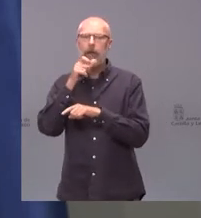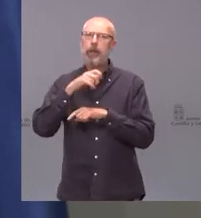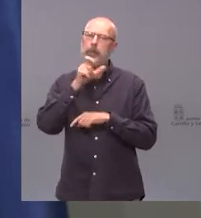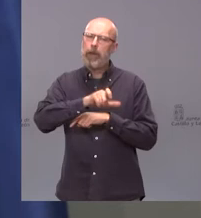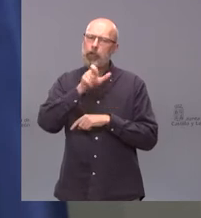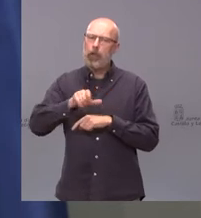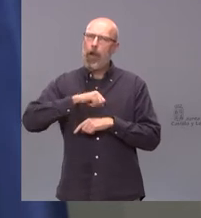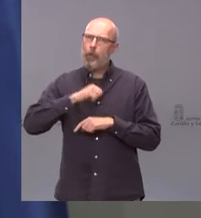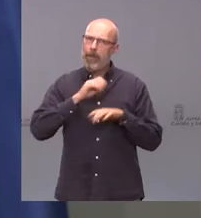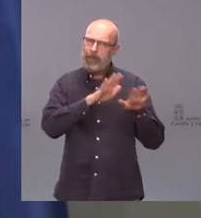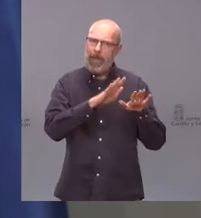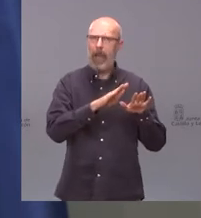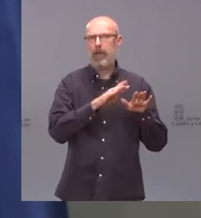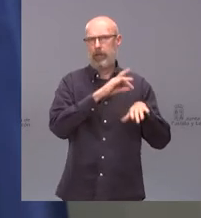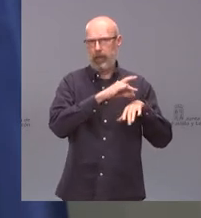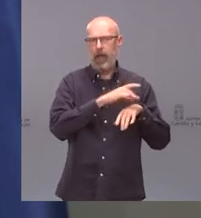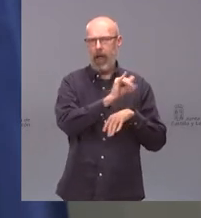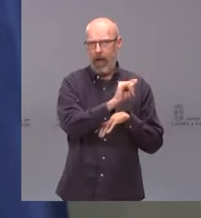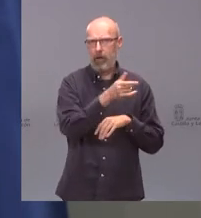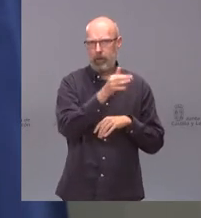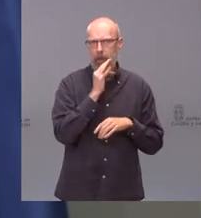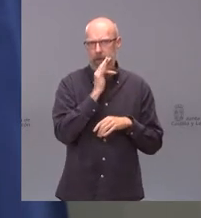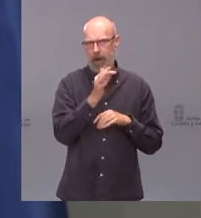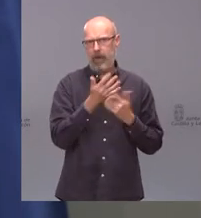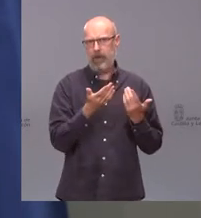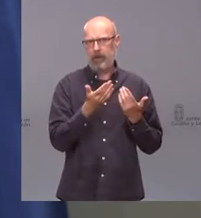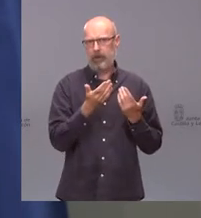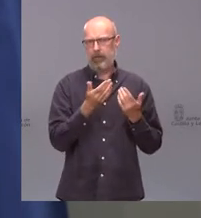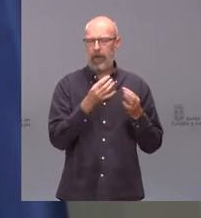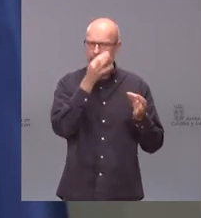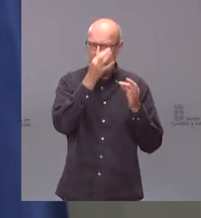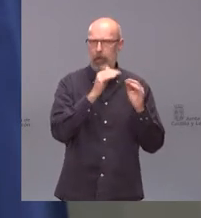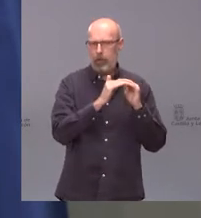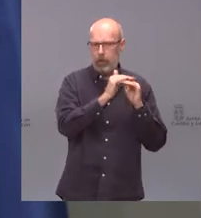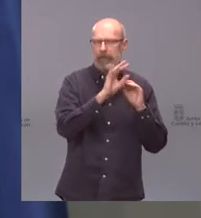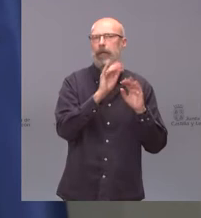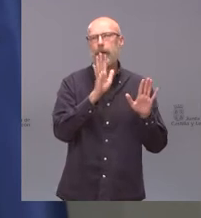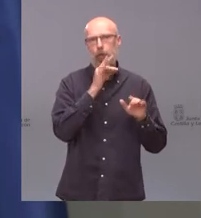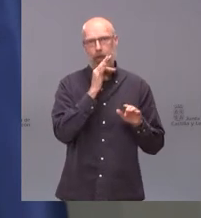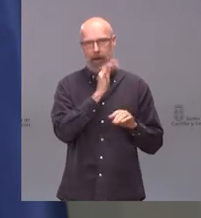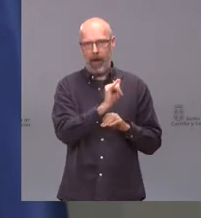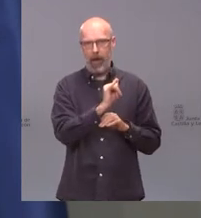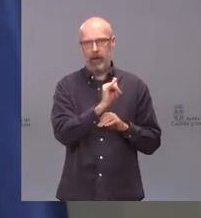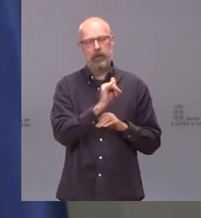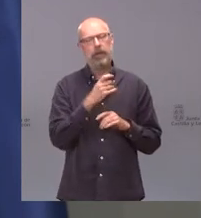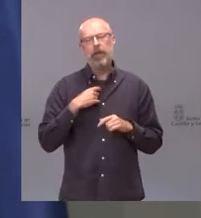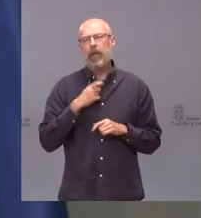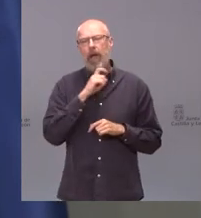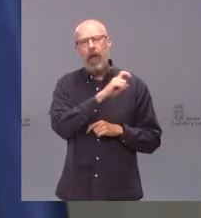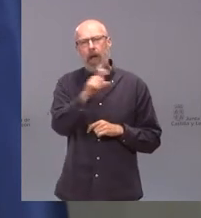se mantienen prácticamente estables también a lo largo de estos últimos días y el mensaje a nuestra población es